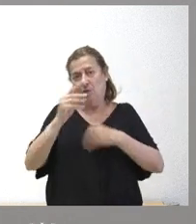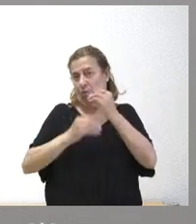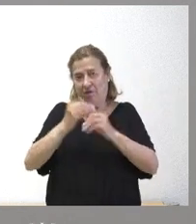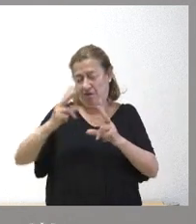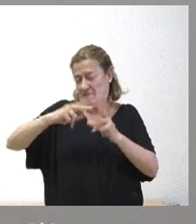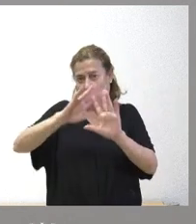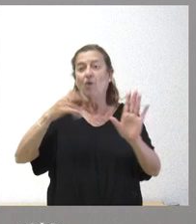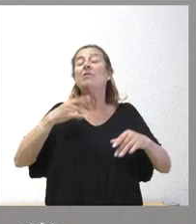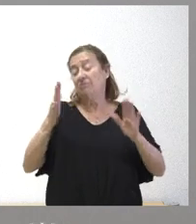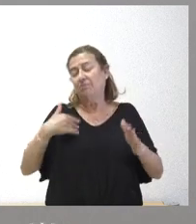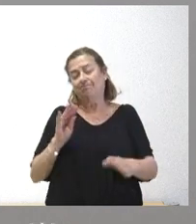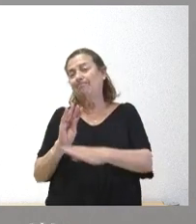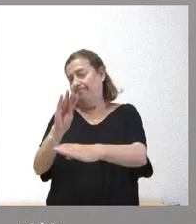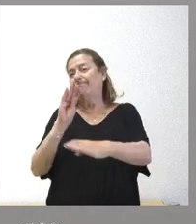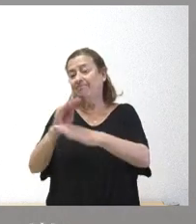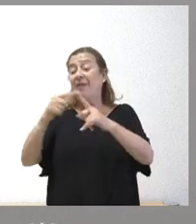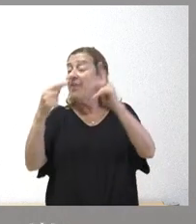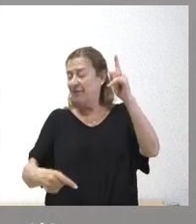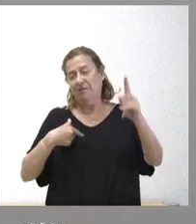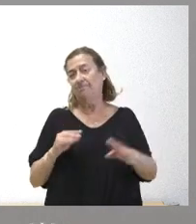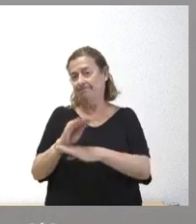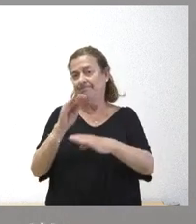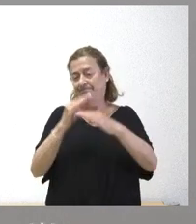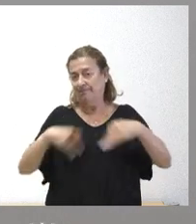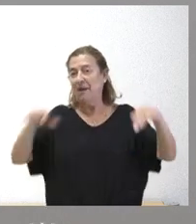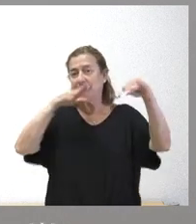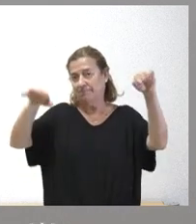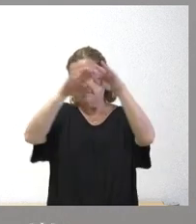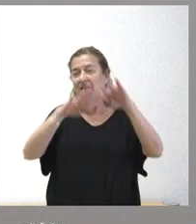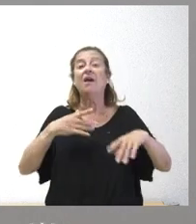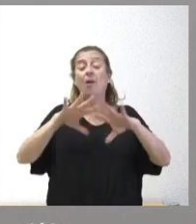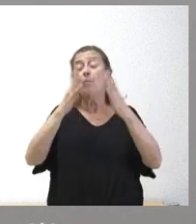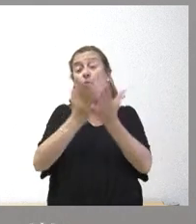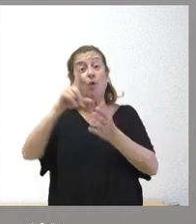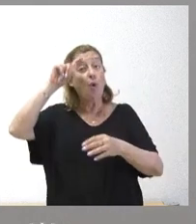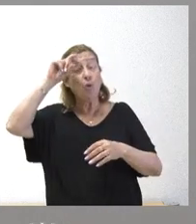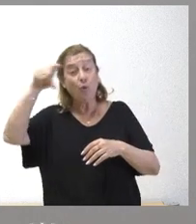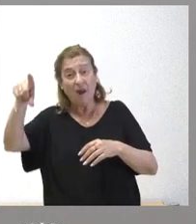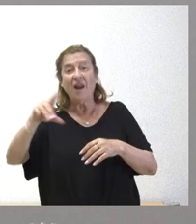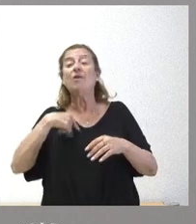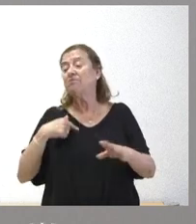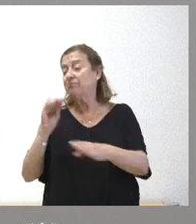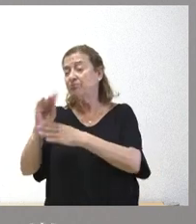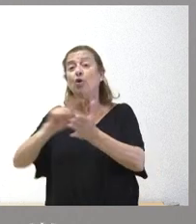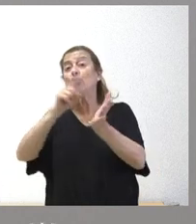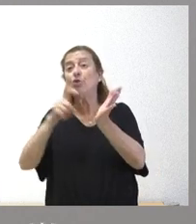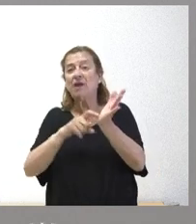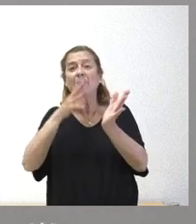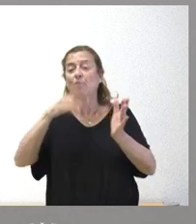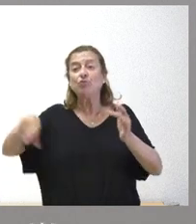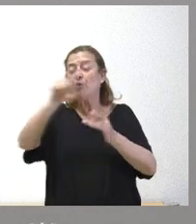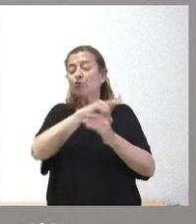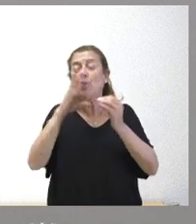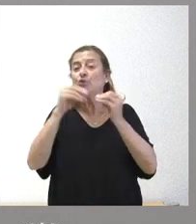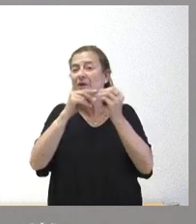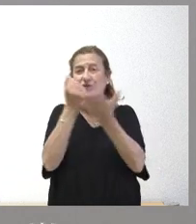ese déficit, que en el caso del mundo rural y del transporte a la demanda es el coste total, porque es gratuito para el conjunto de los usuarios. Como les digo,